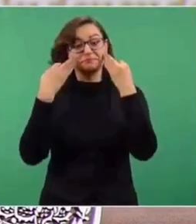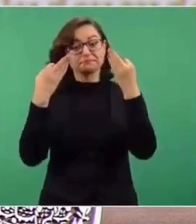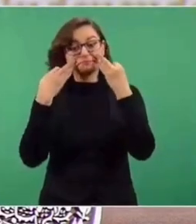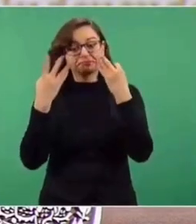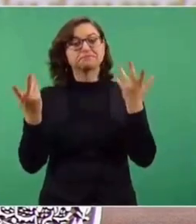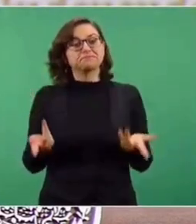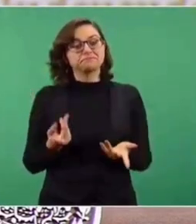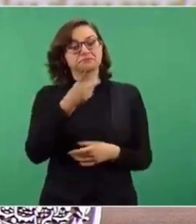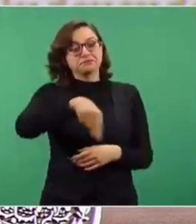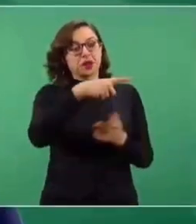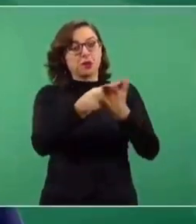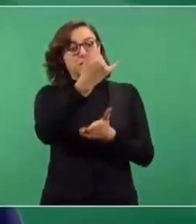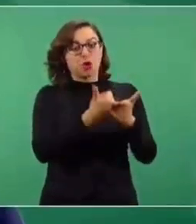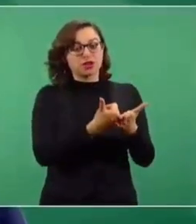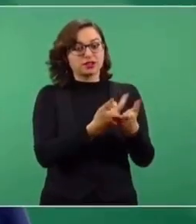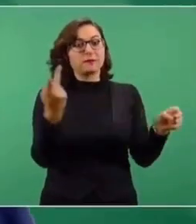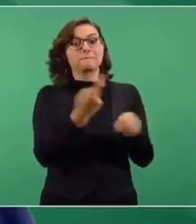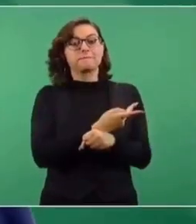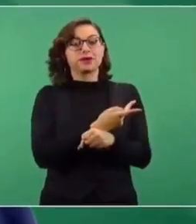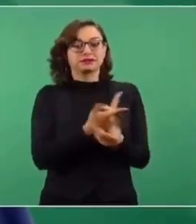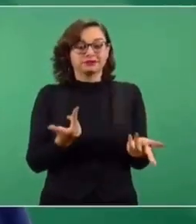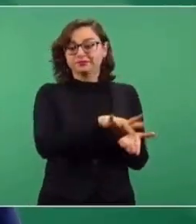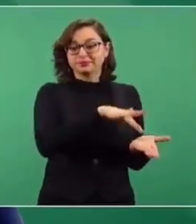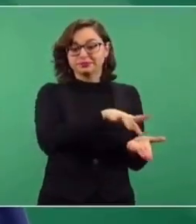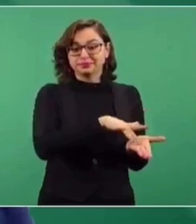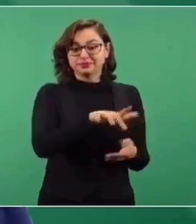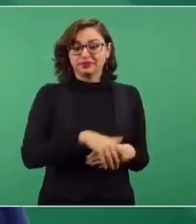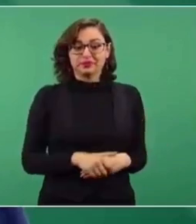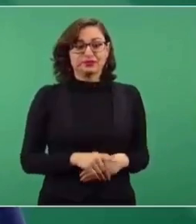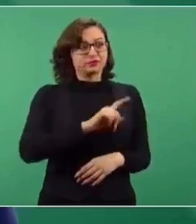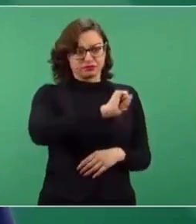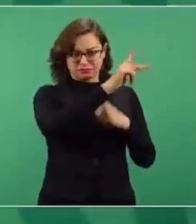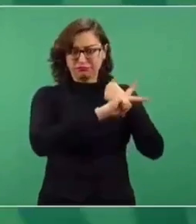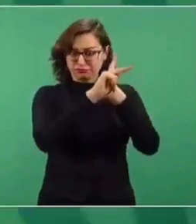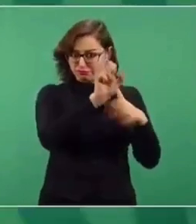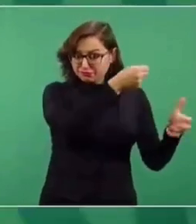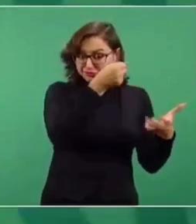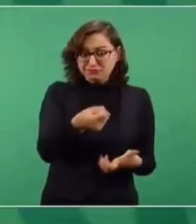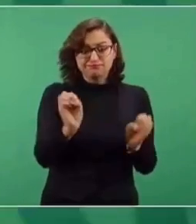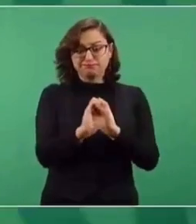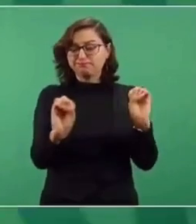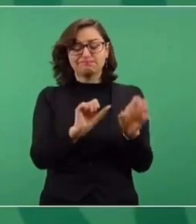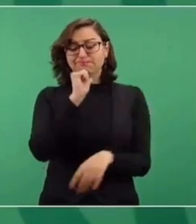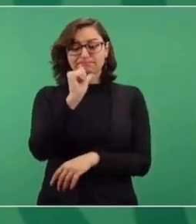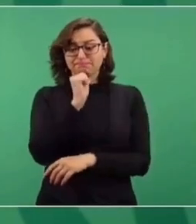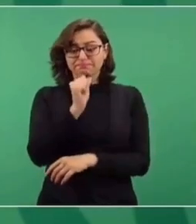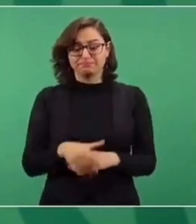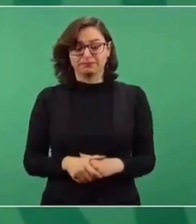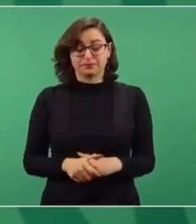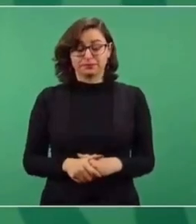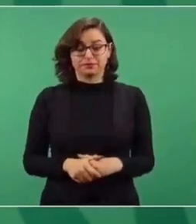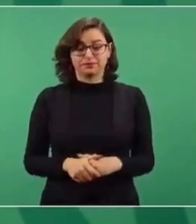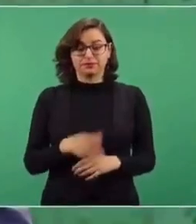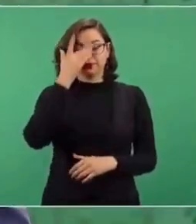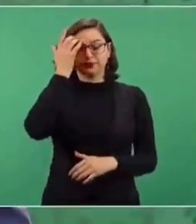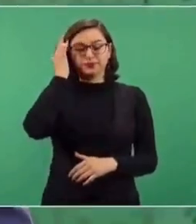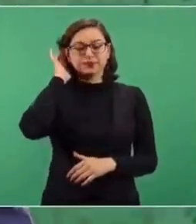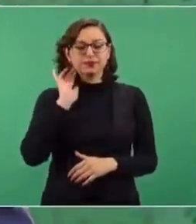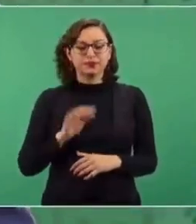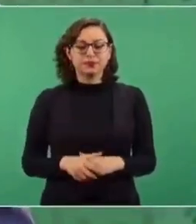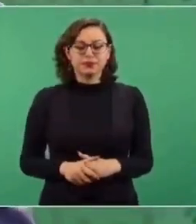fueron financiados por la Banca de Desarrollo Nacional. No llegó inversión extranjera. Es lo mismo que